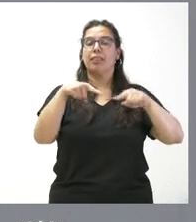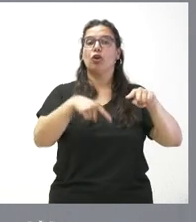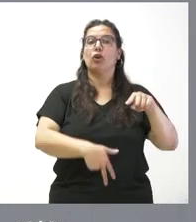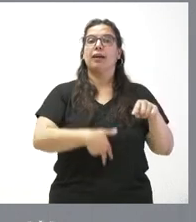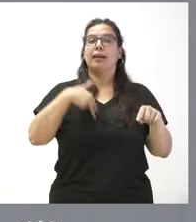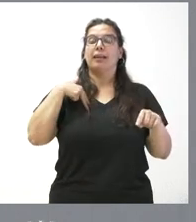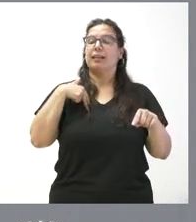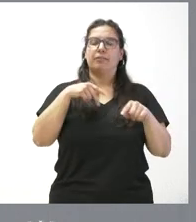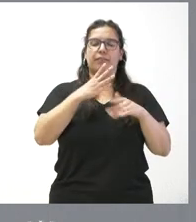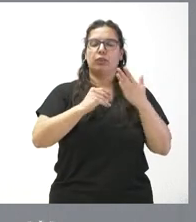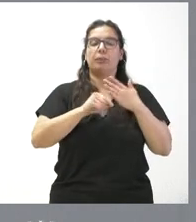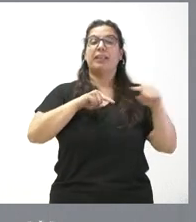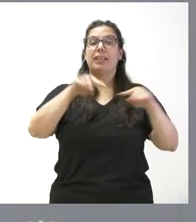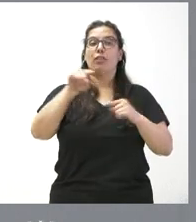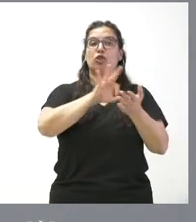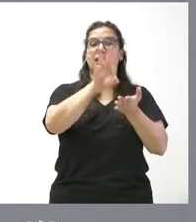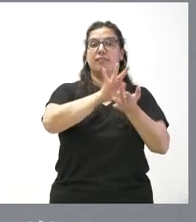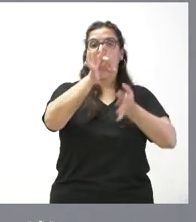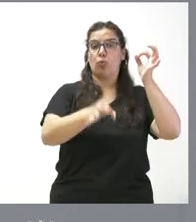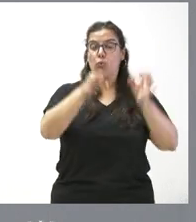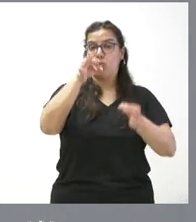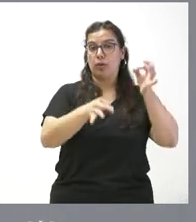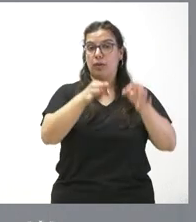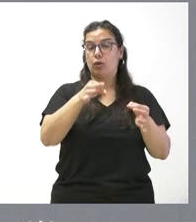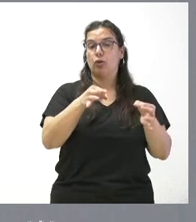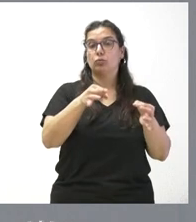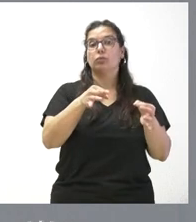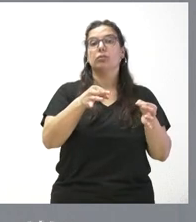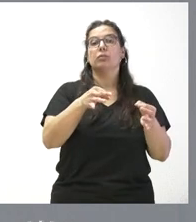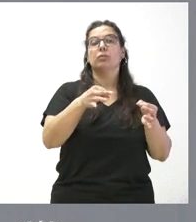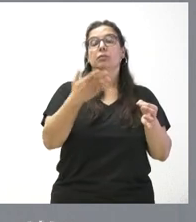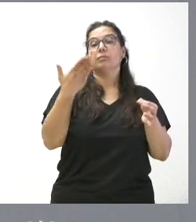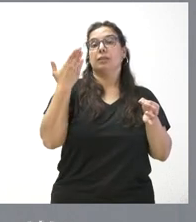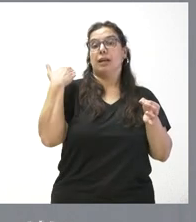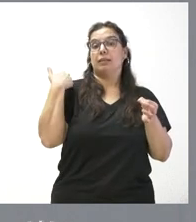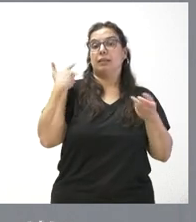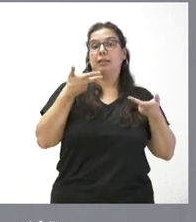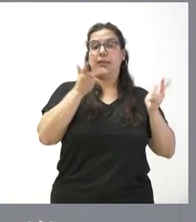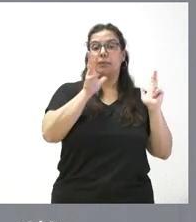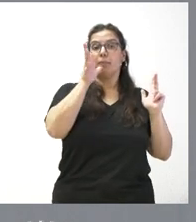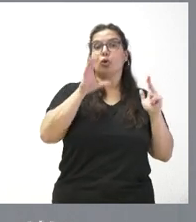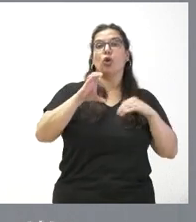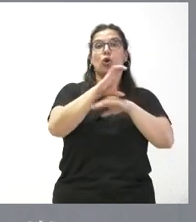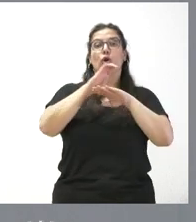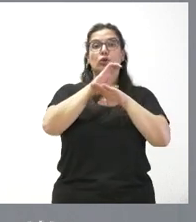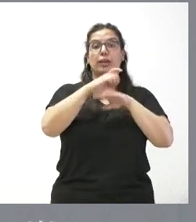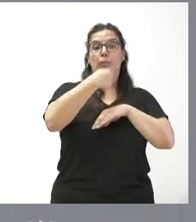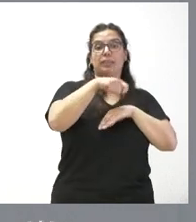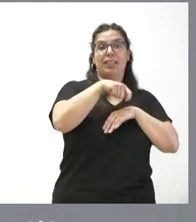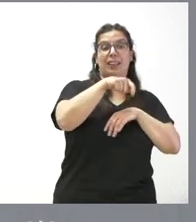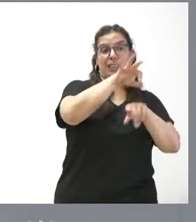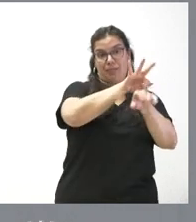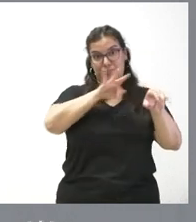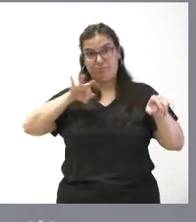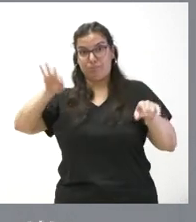servicios jurídicos, que quedó vacante como consecuencia del nuevo nombramiento del nuevo consejero de la Presidencia, y, por tanto, a